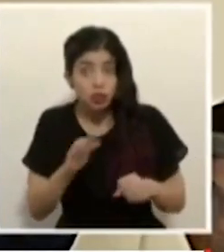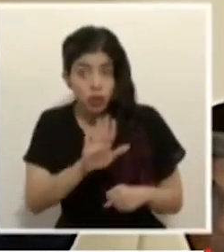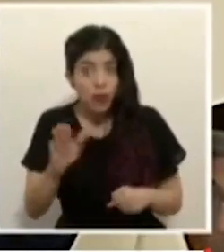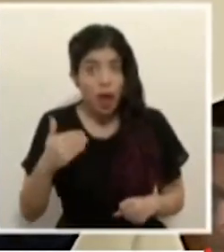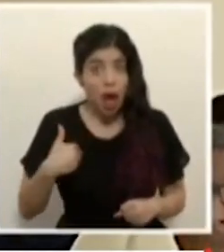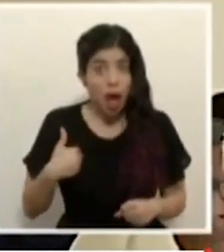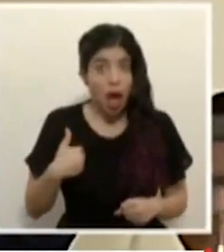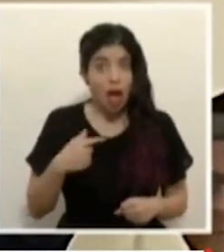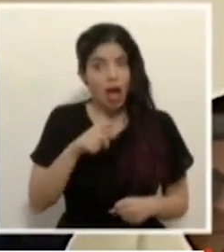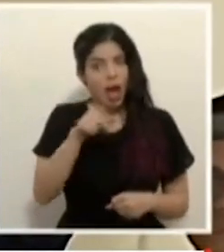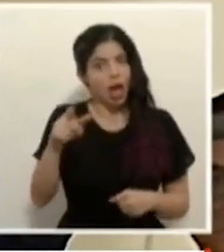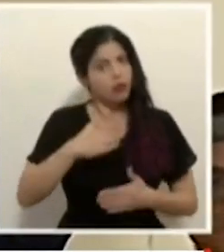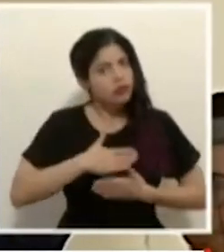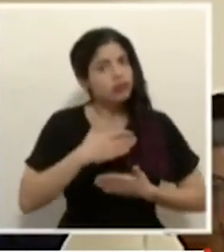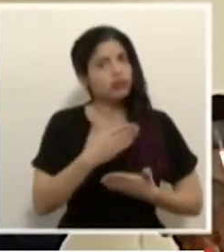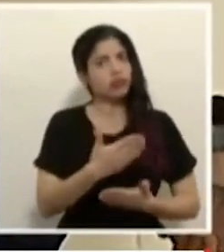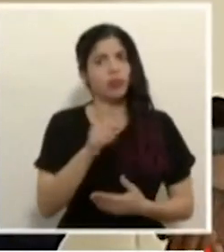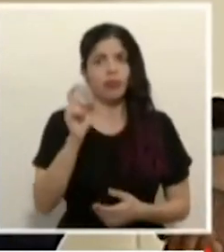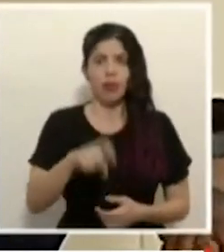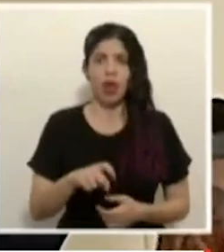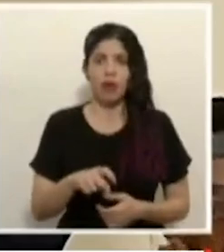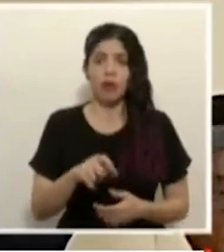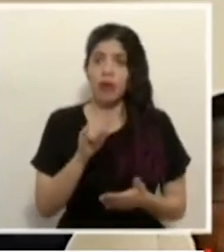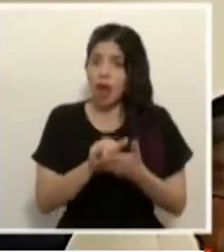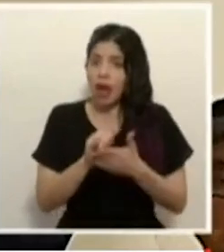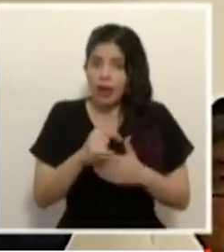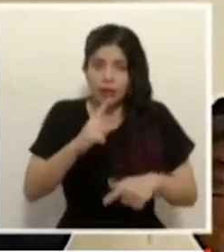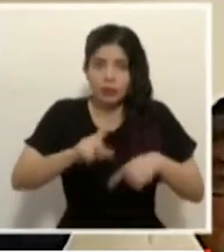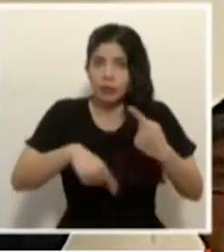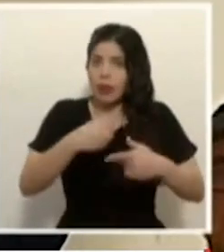que poner de su parte. A eso es a lo que vamos.